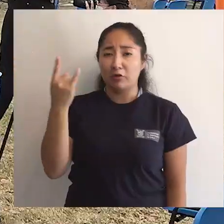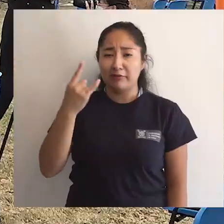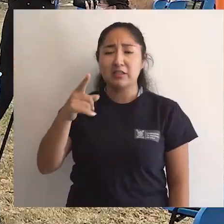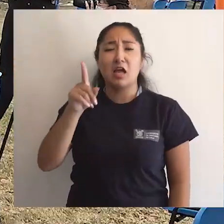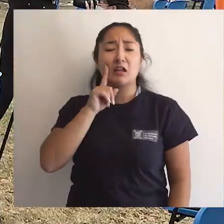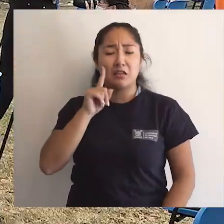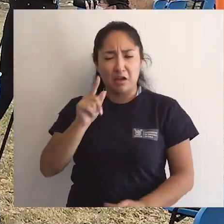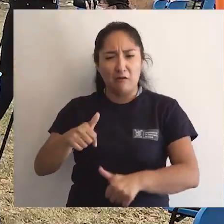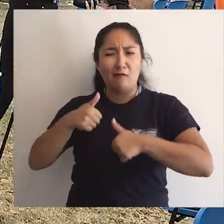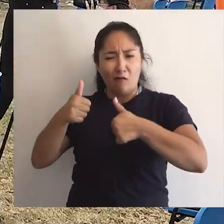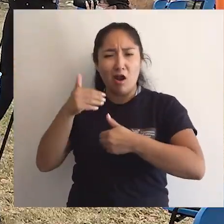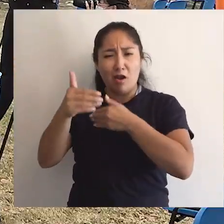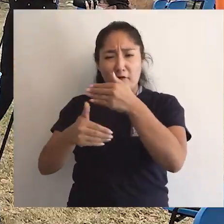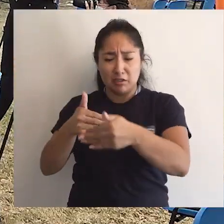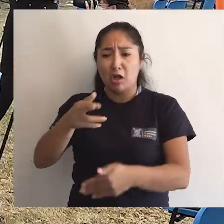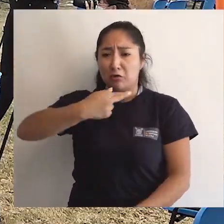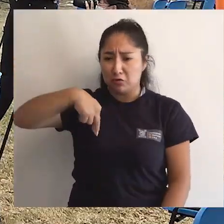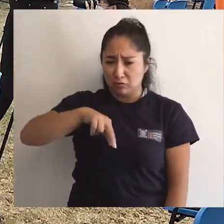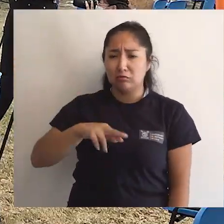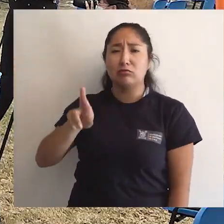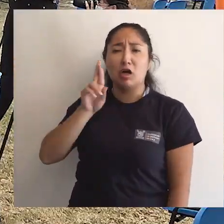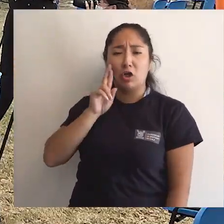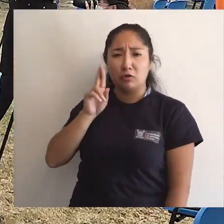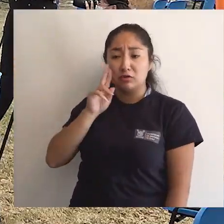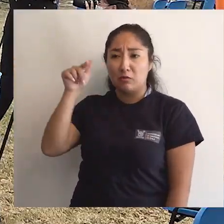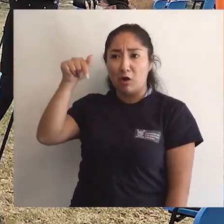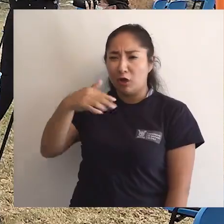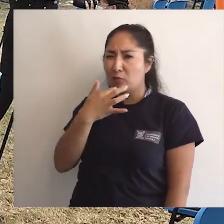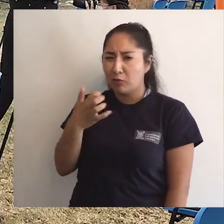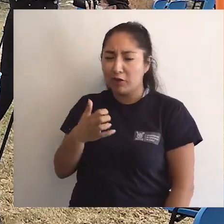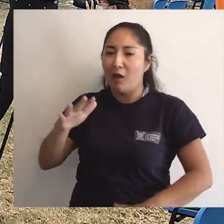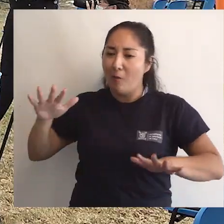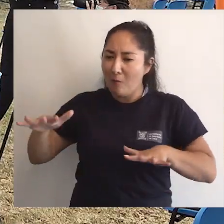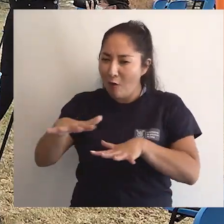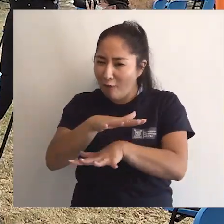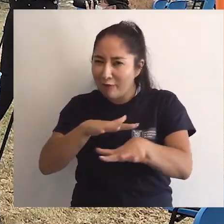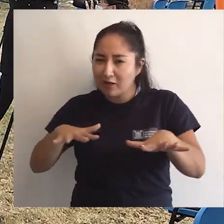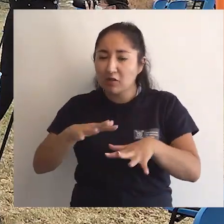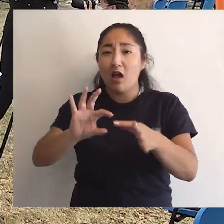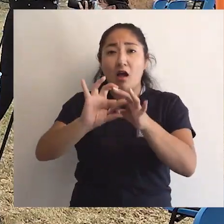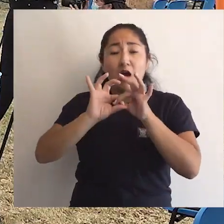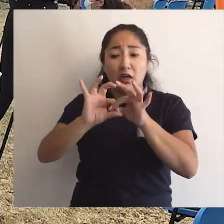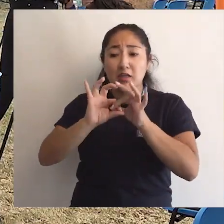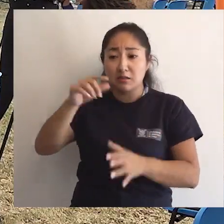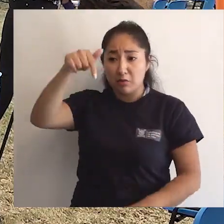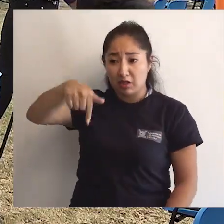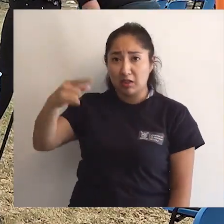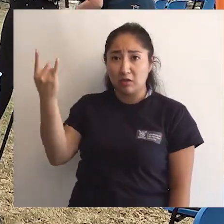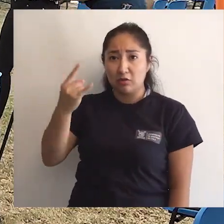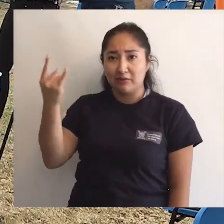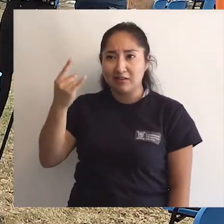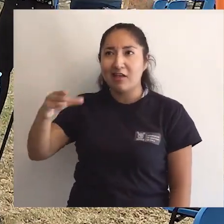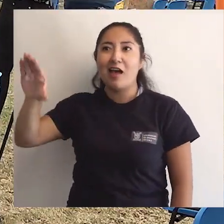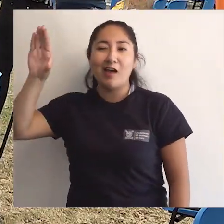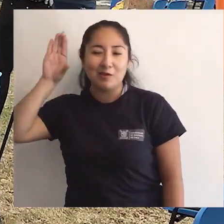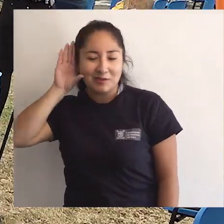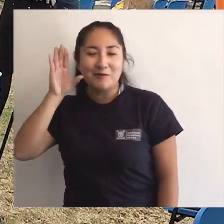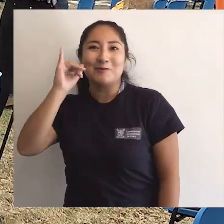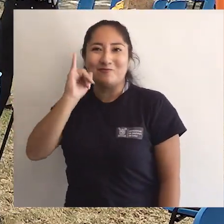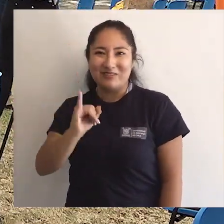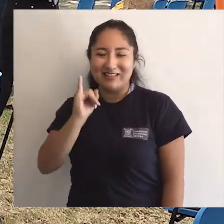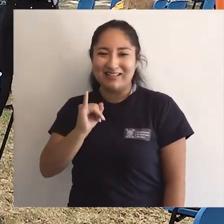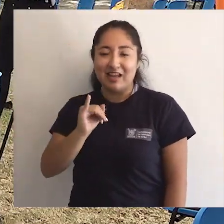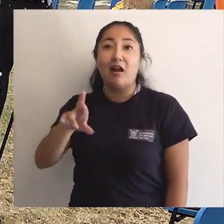La universidad ha tenido buenos avances, nosotros lo reconocemos. Esto es producto de las movilizaciones y agradecemos igual que esta universidad nos